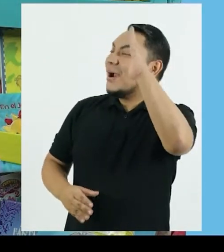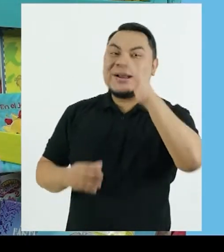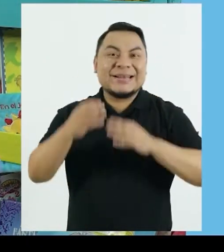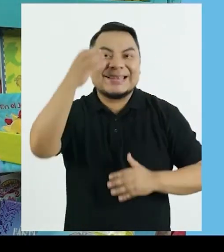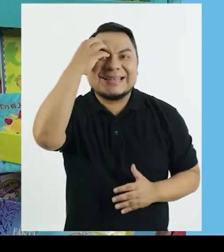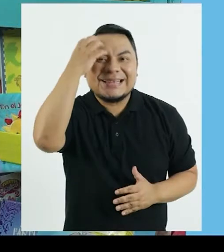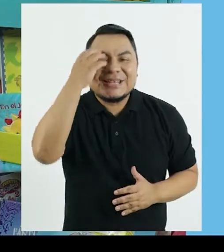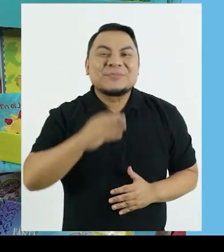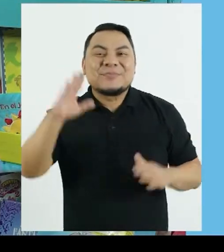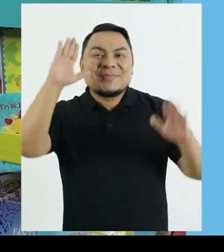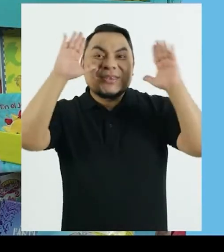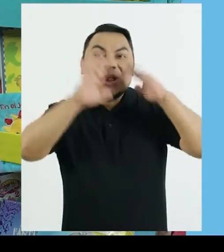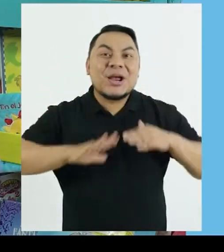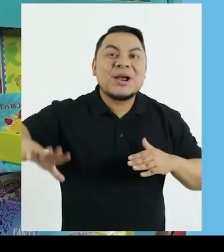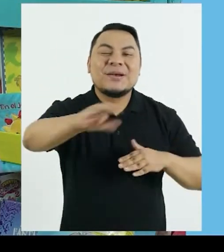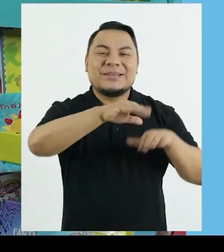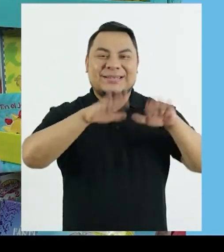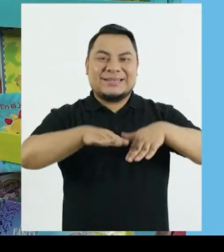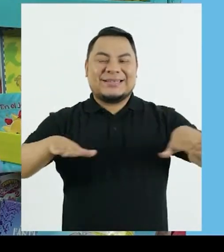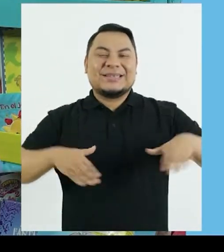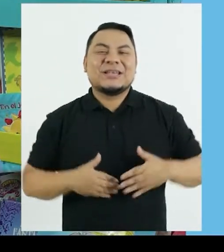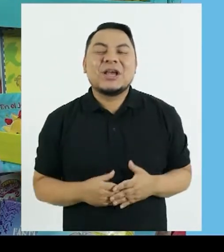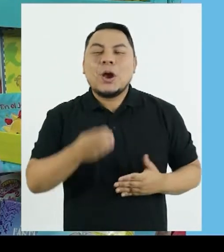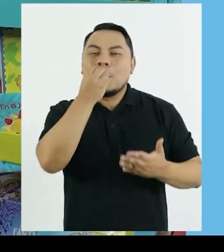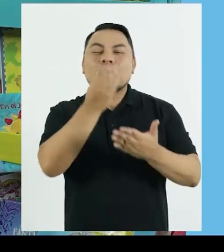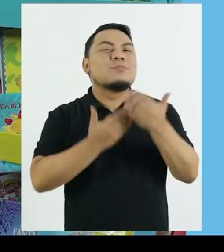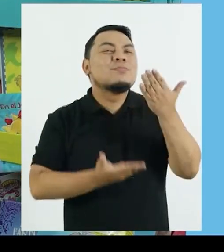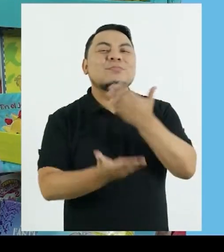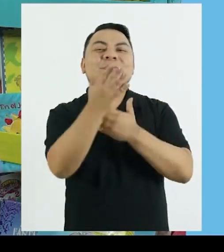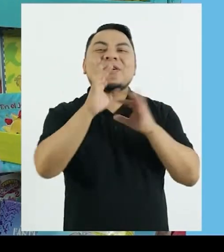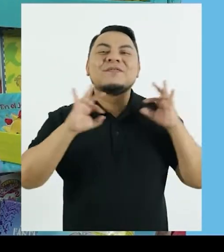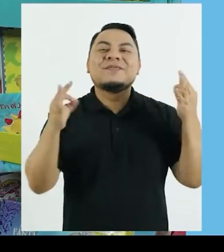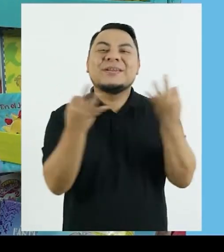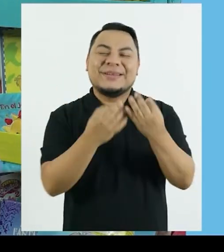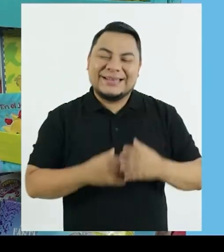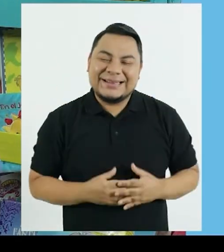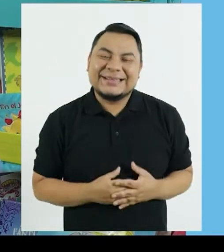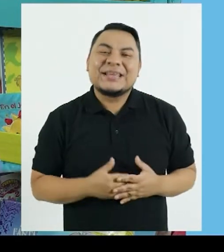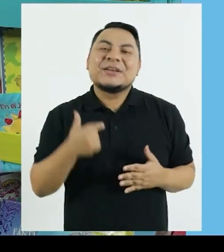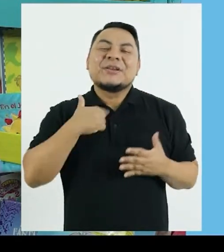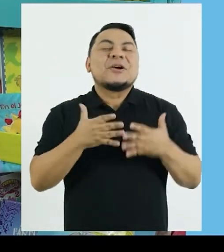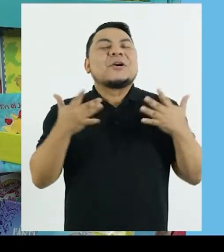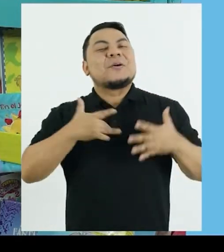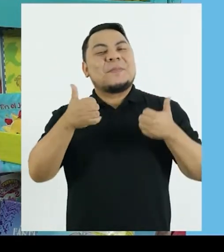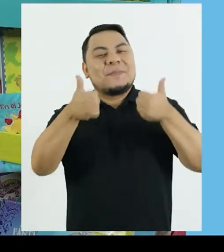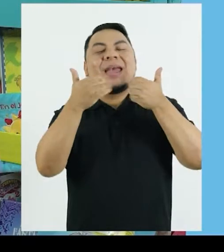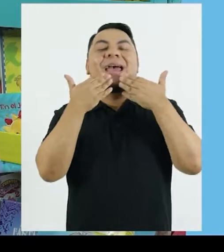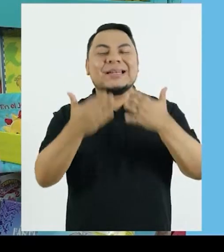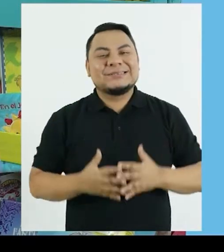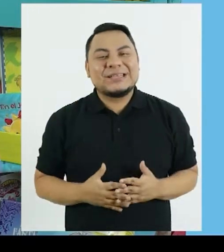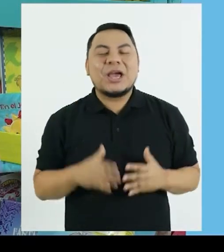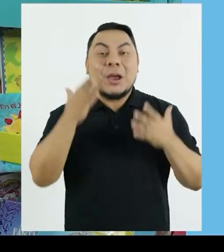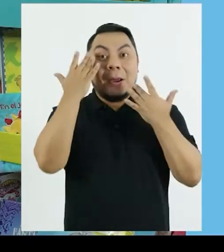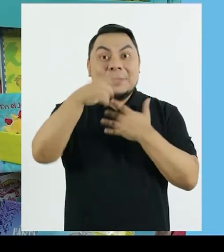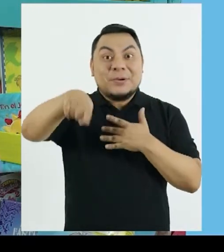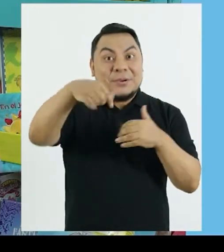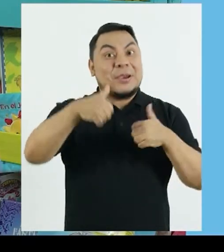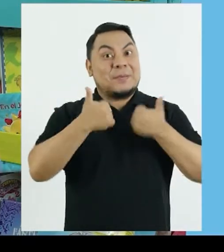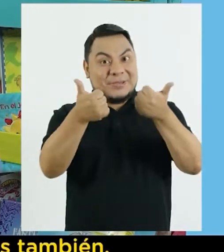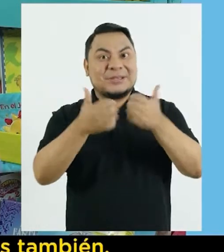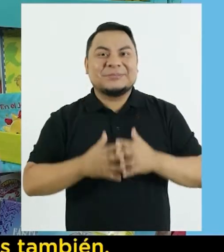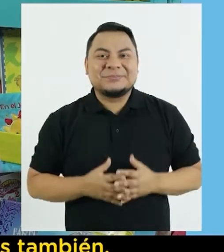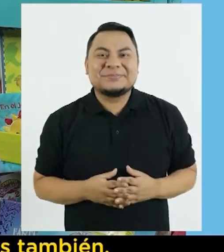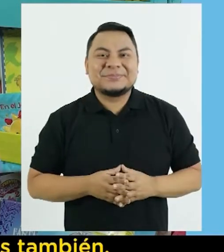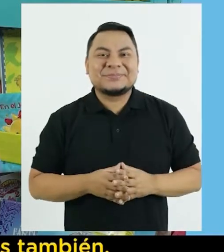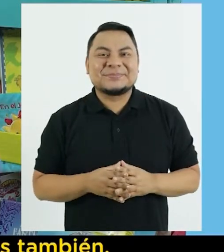¡Hola, Moisés! ¿Cómo estás? ¡Hola, Daniel! ¡Hola, chicas y chicos! ¡Buenos días, familias!